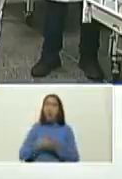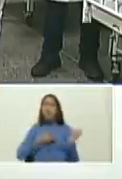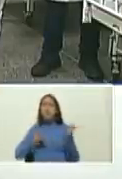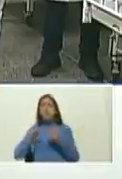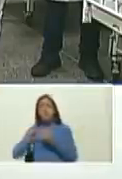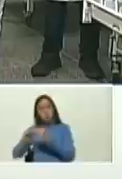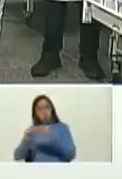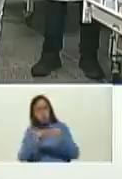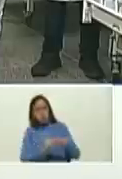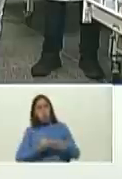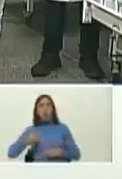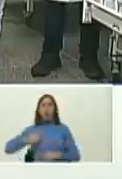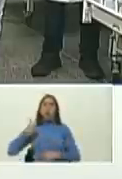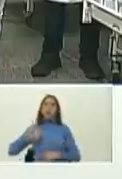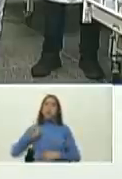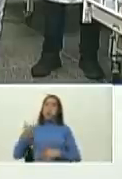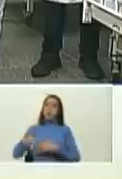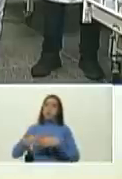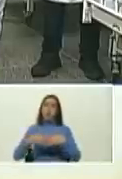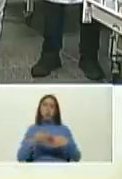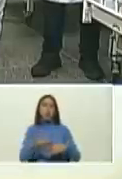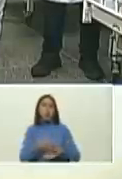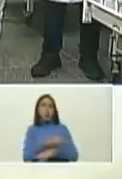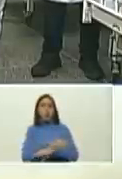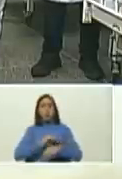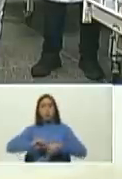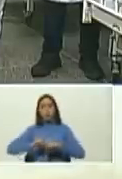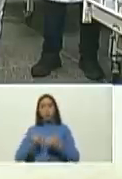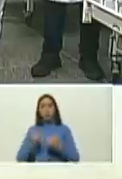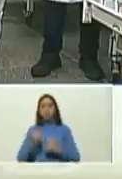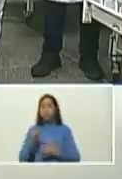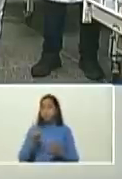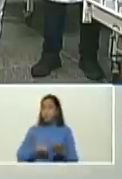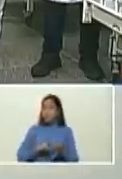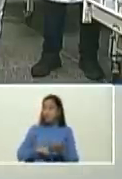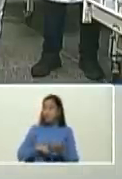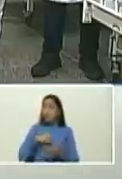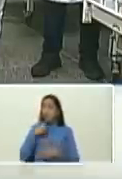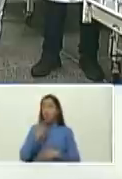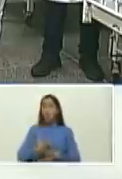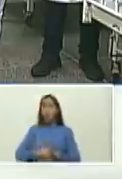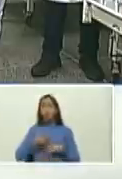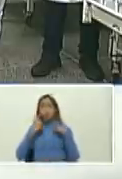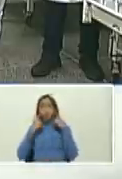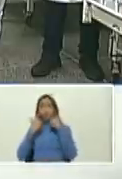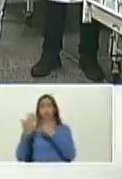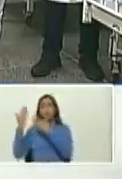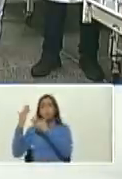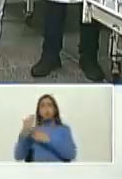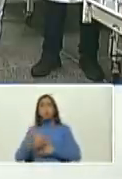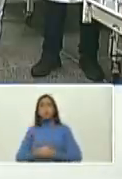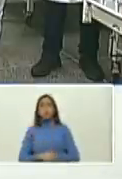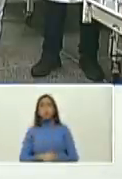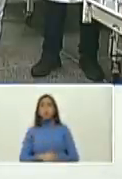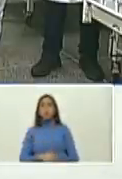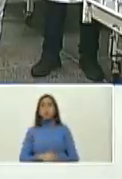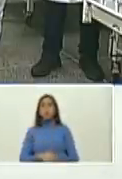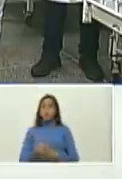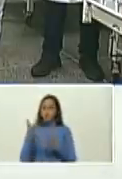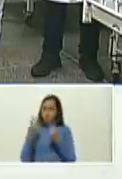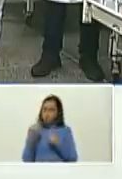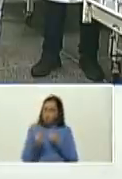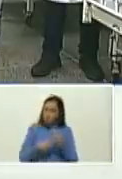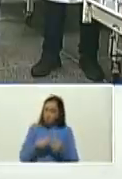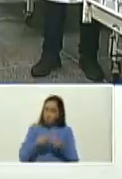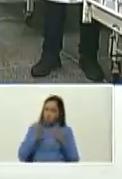estaban cerrados o que estaban deteriorados ¿verdad? bueno Nahum cuéntamelo todo ¿cómo estás tú